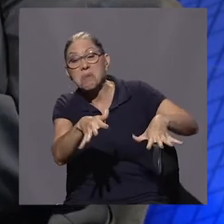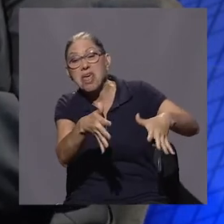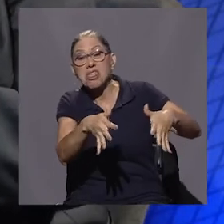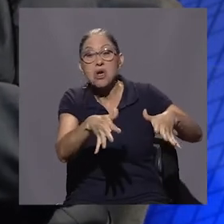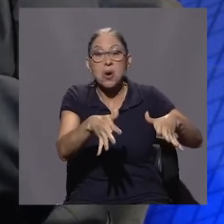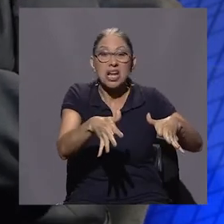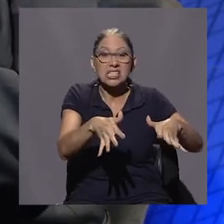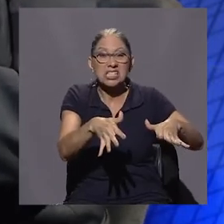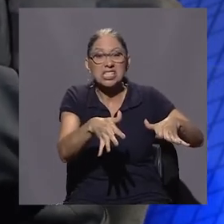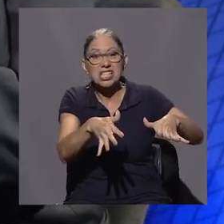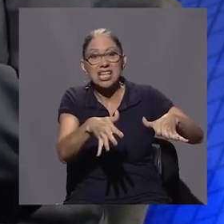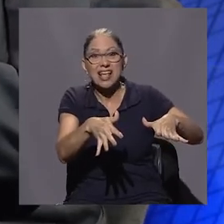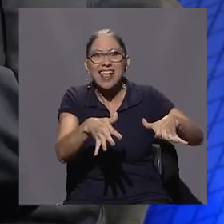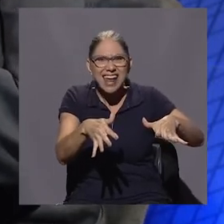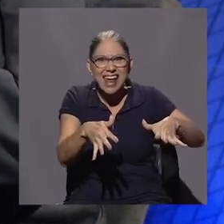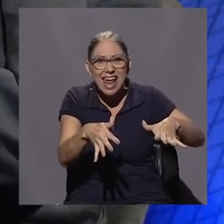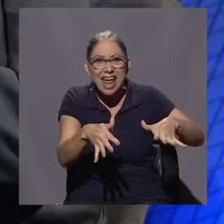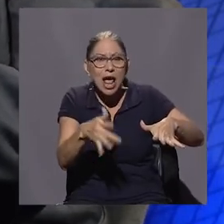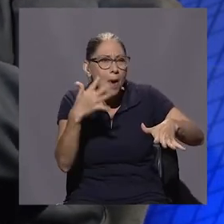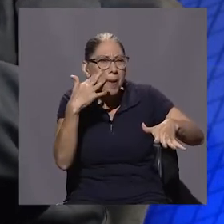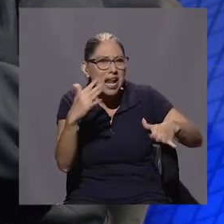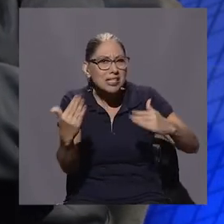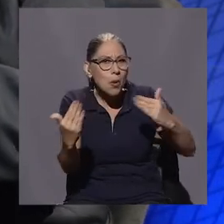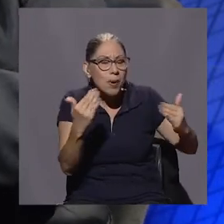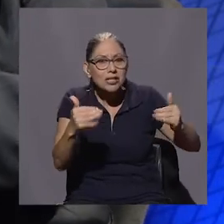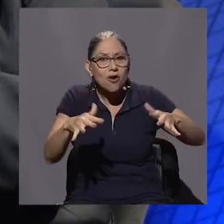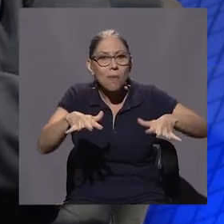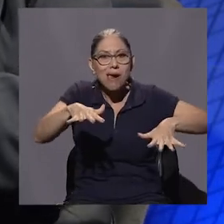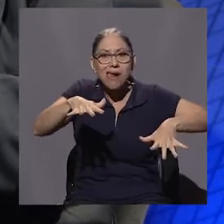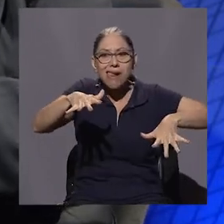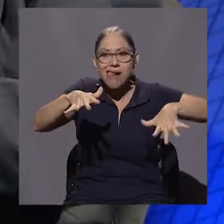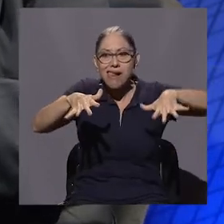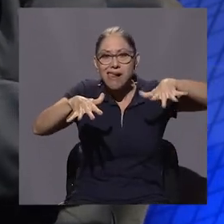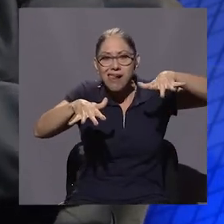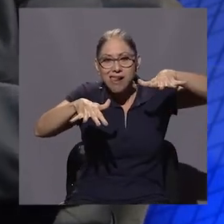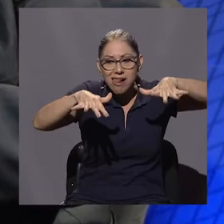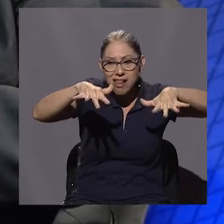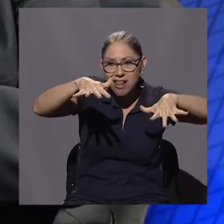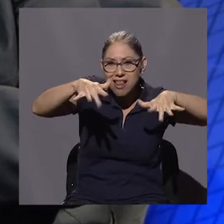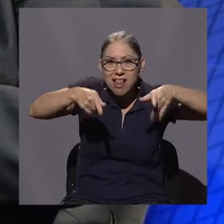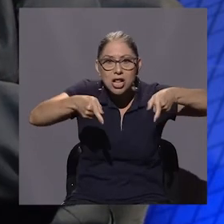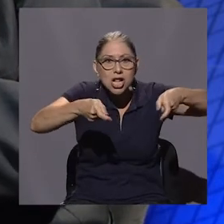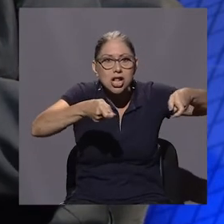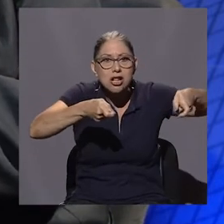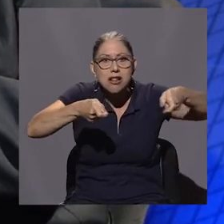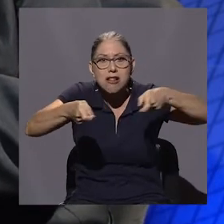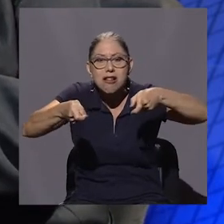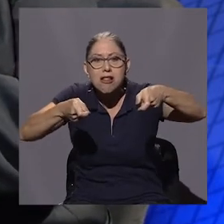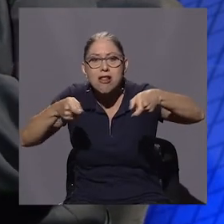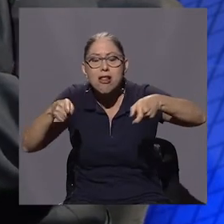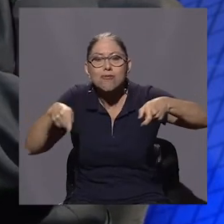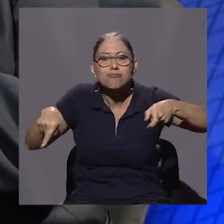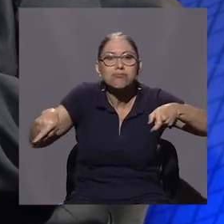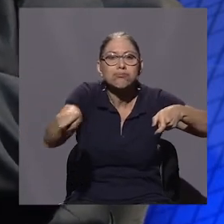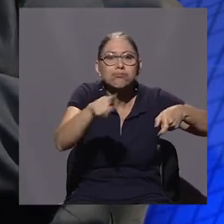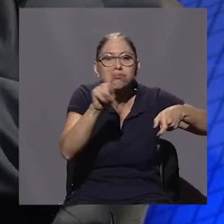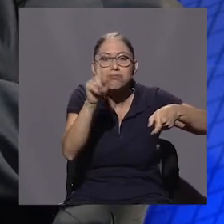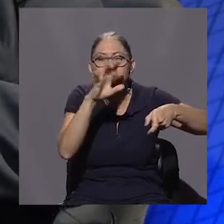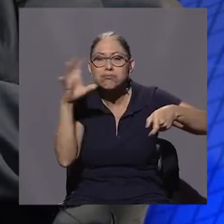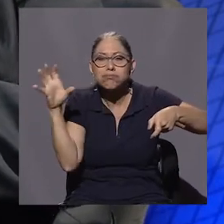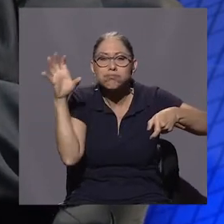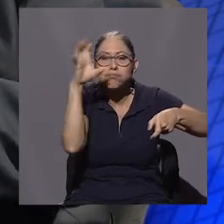través de hilos muy finos que a veces no se dan cuenta el espectador que existen para que cumplan sus